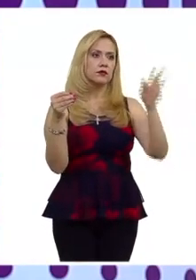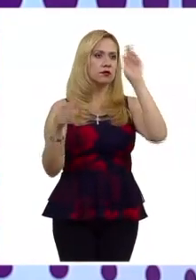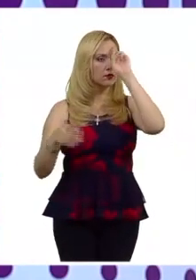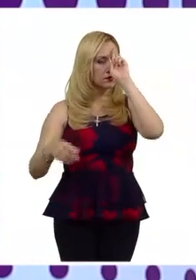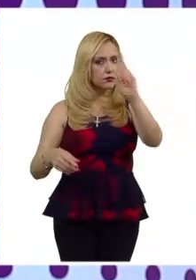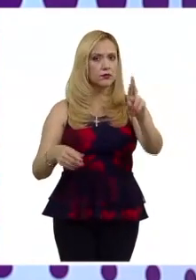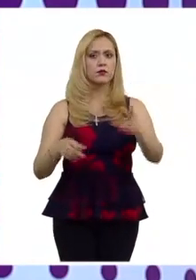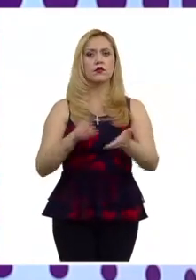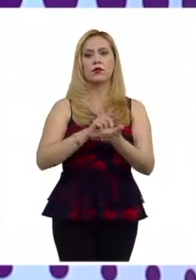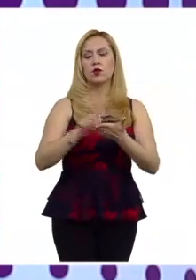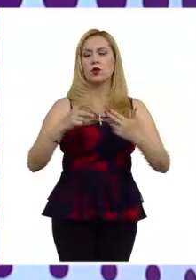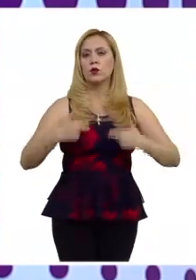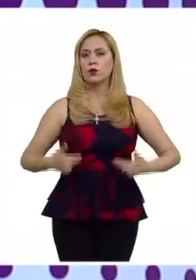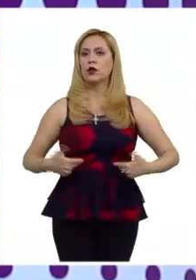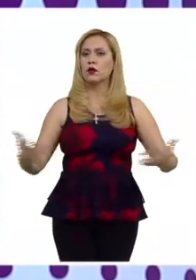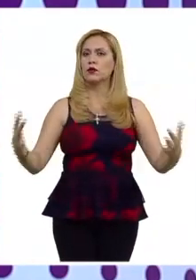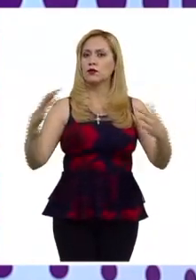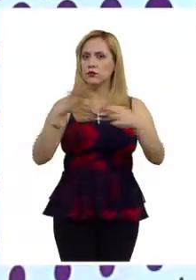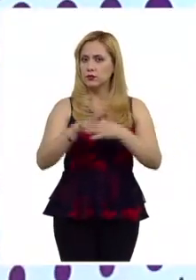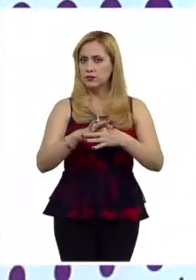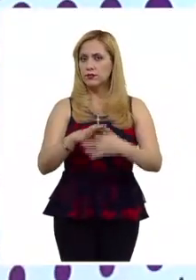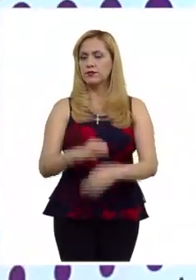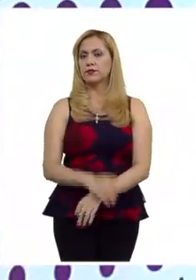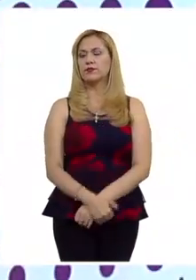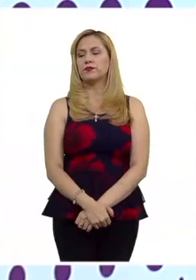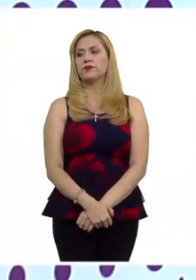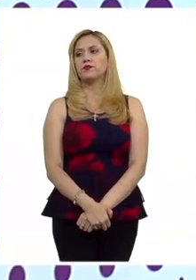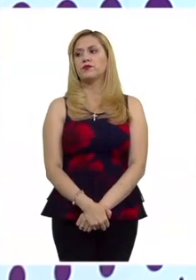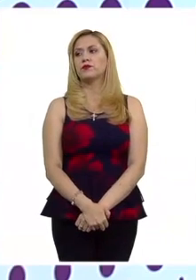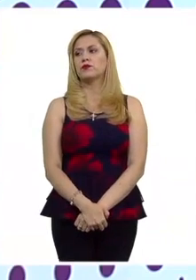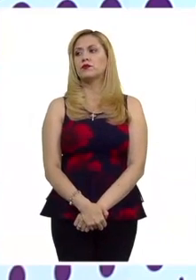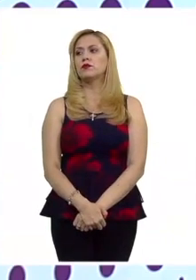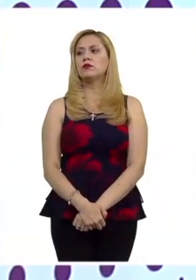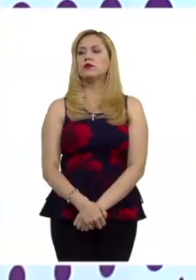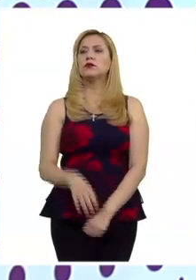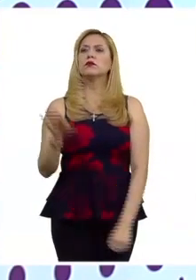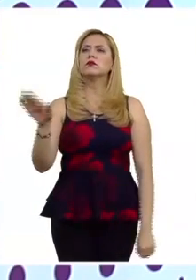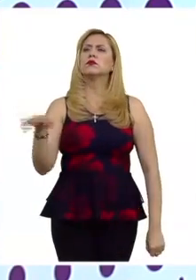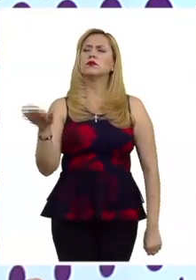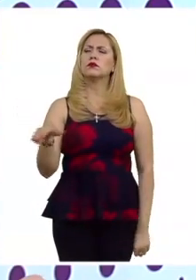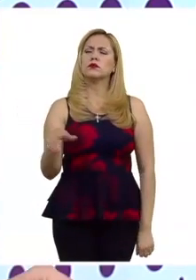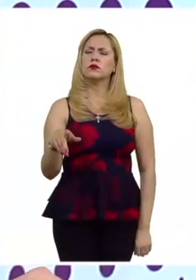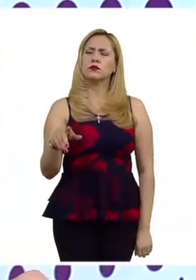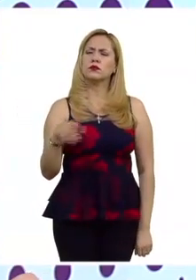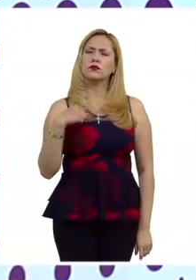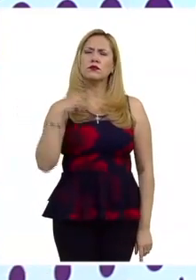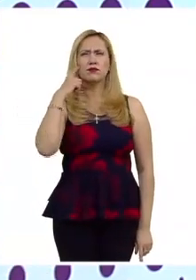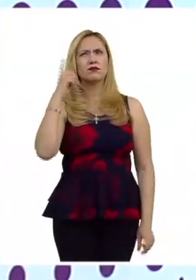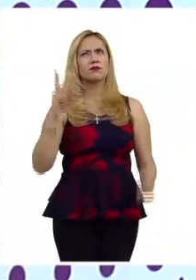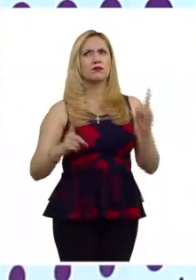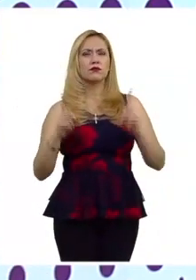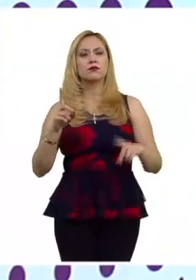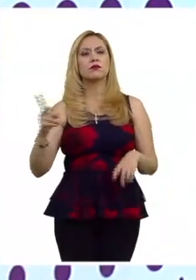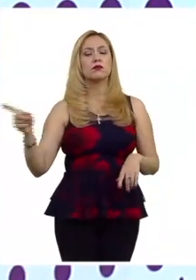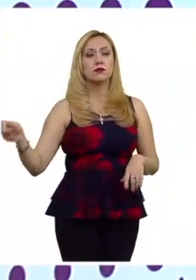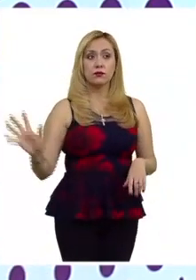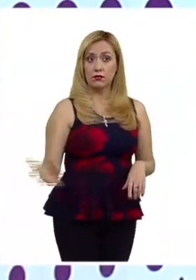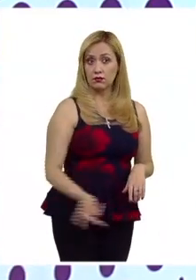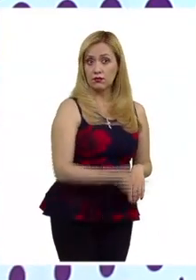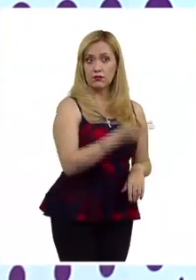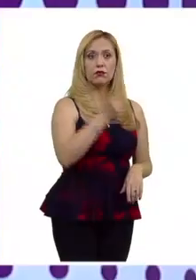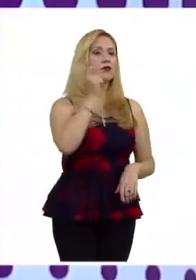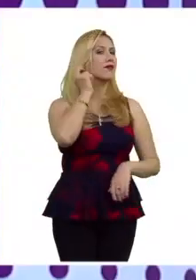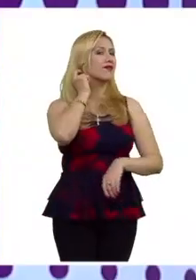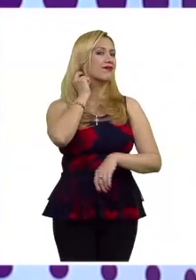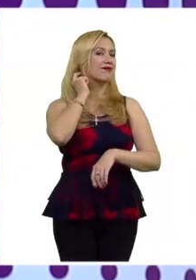relaciones y nada más me quedé con la duda en algún momento se le pregunta al que portaba el tatuaje si él tenía